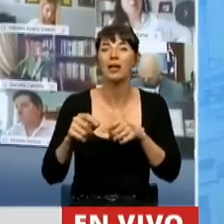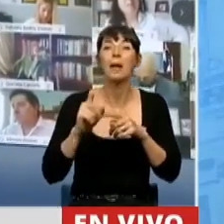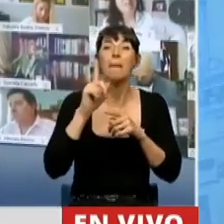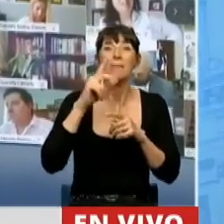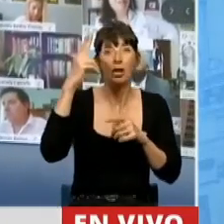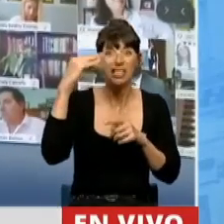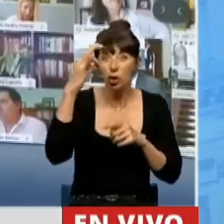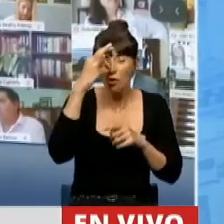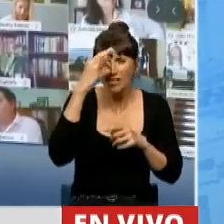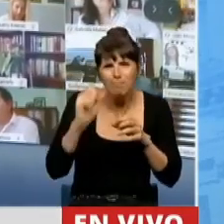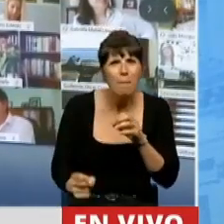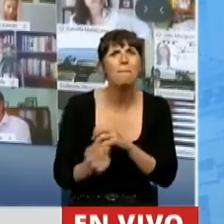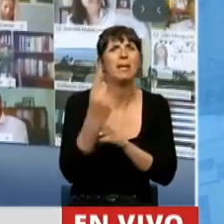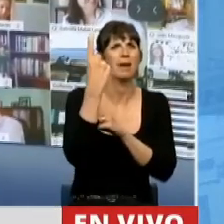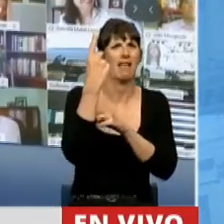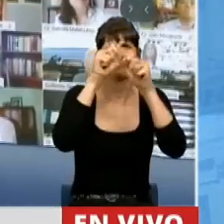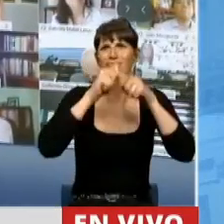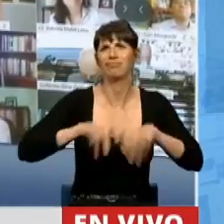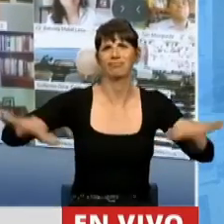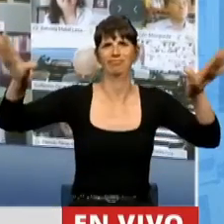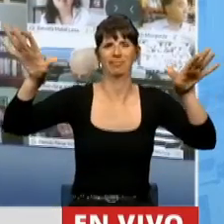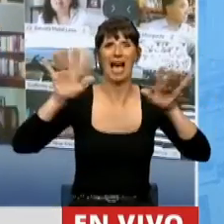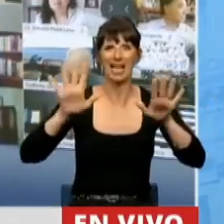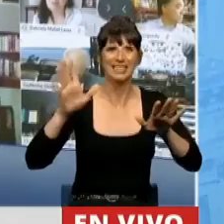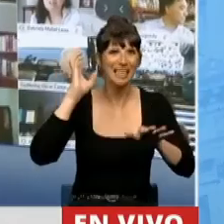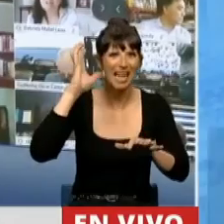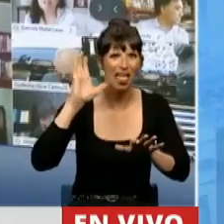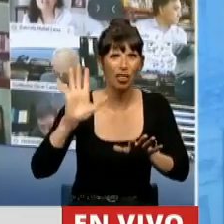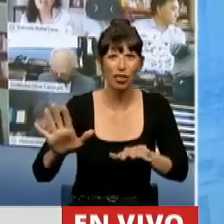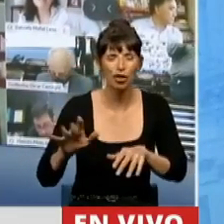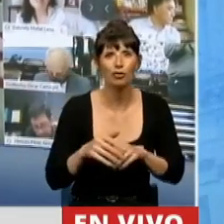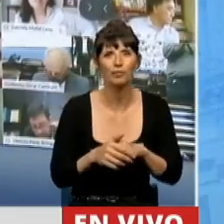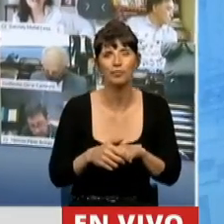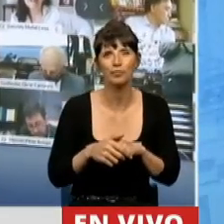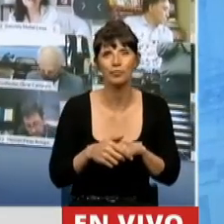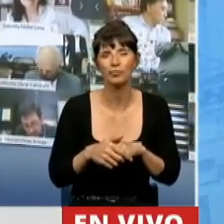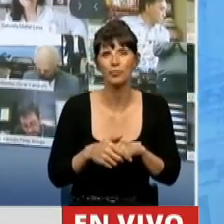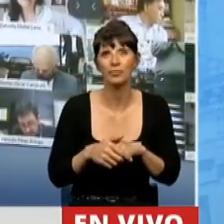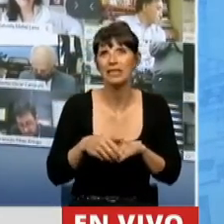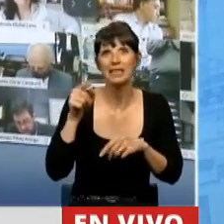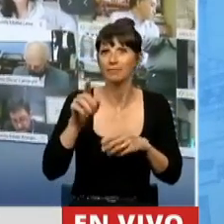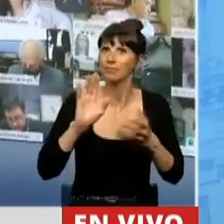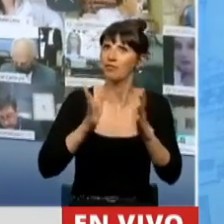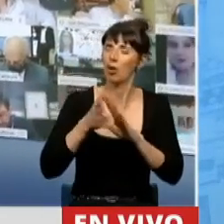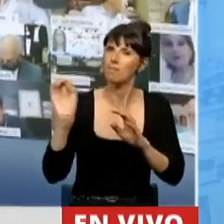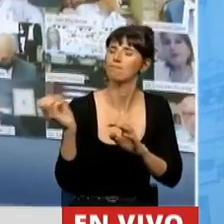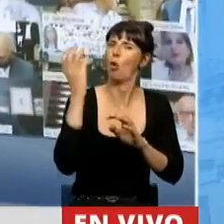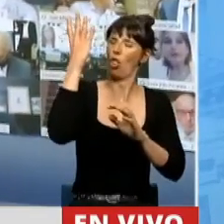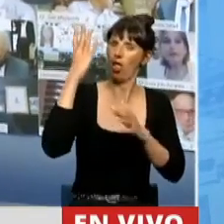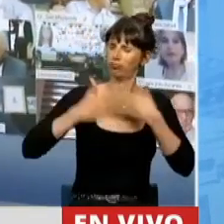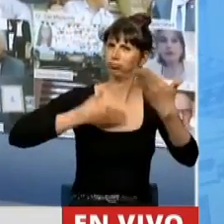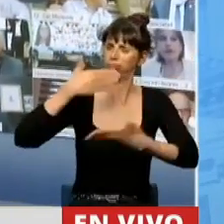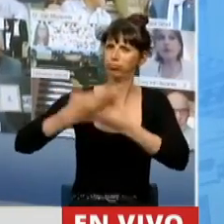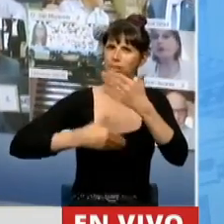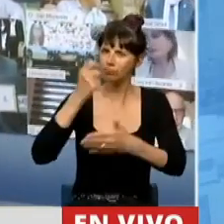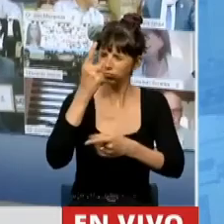esa conexión a través del éter, que sin duda significó una manifestación de modernidad que rápidamente se convirtió en